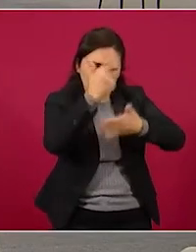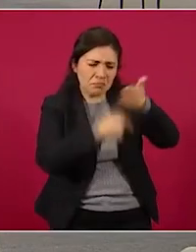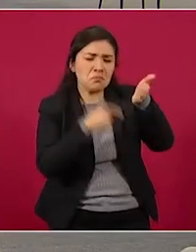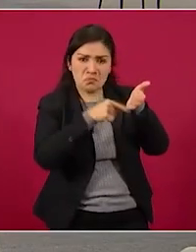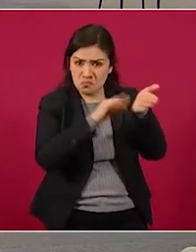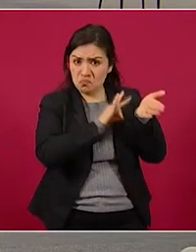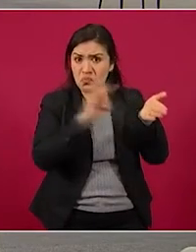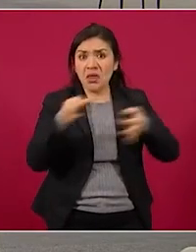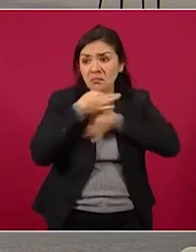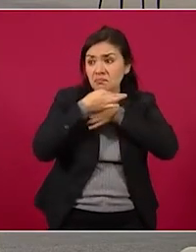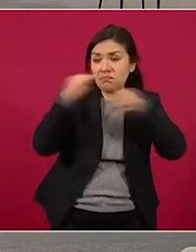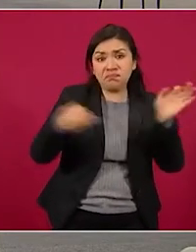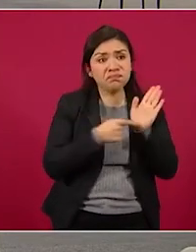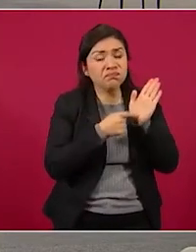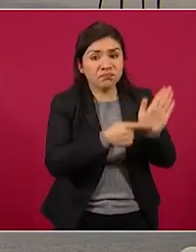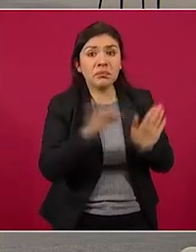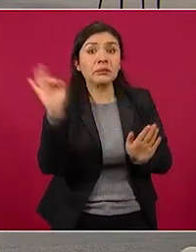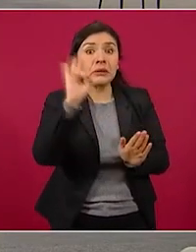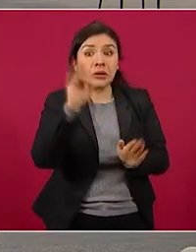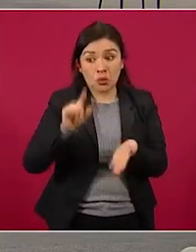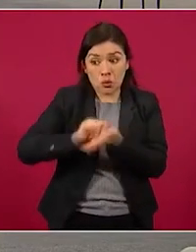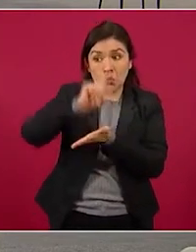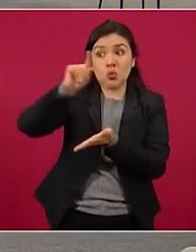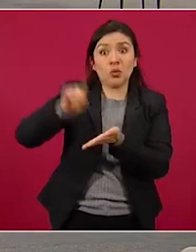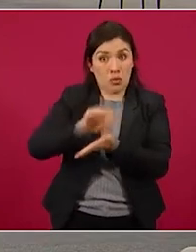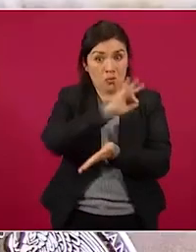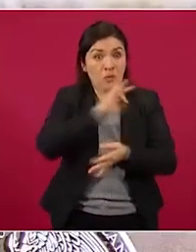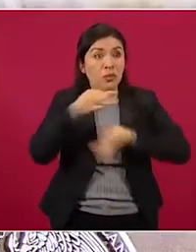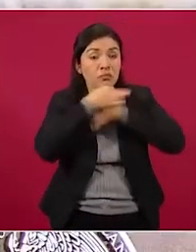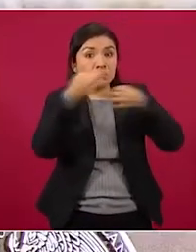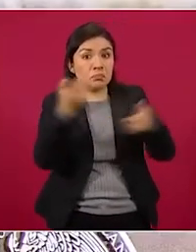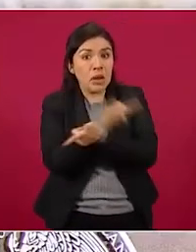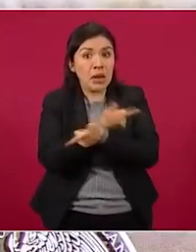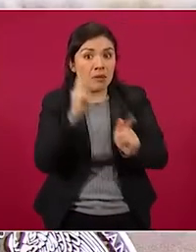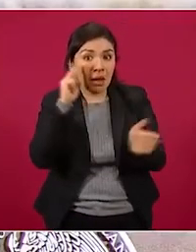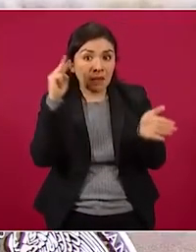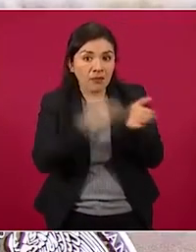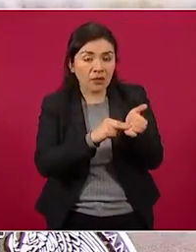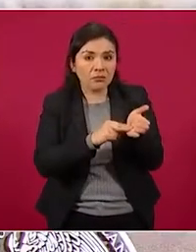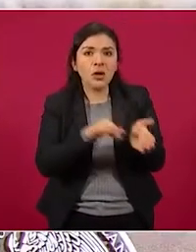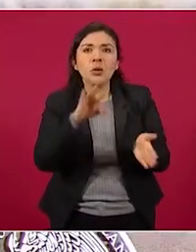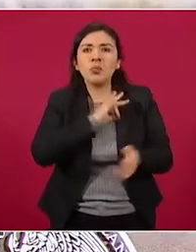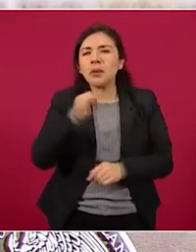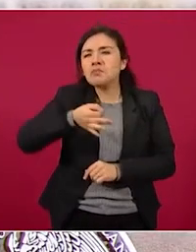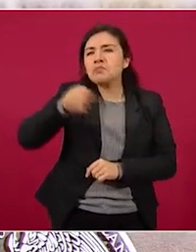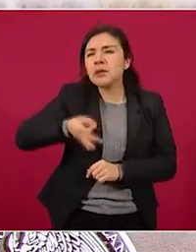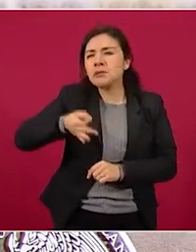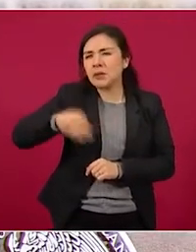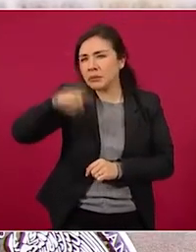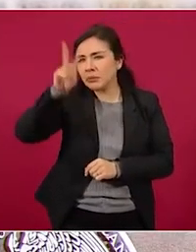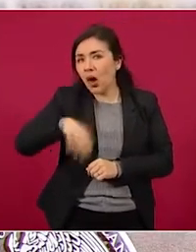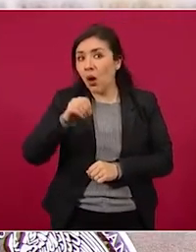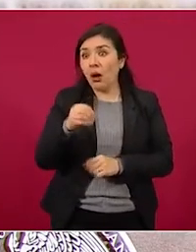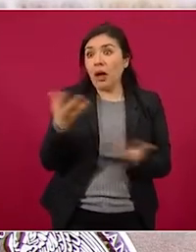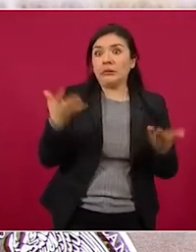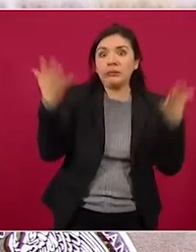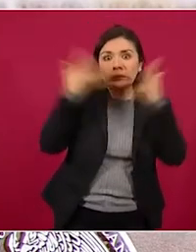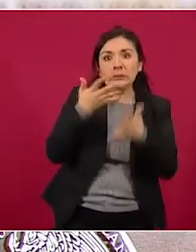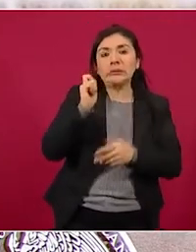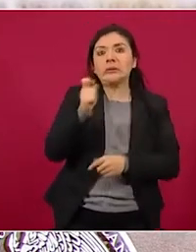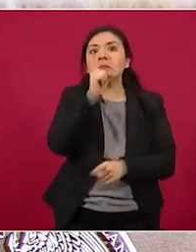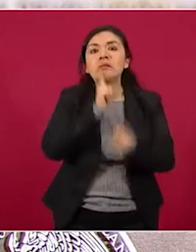públicos si los expusiera Twitter. Así se podría confirmar o desmentir este